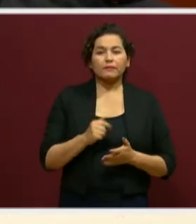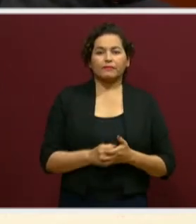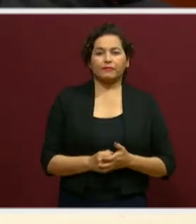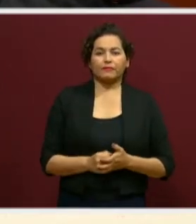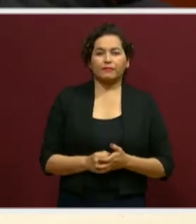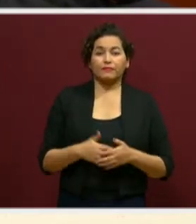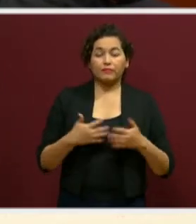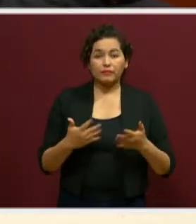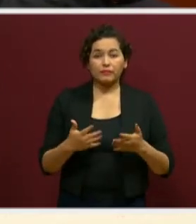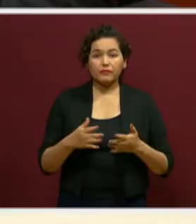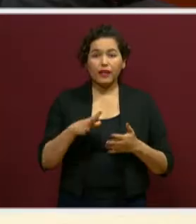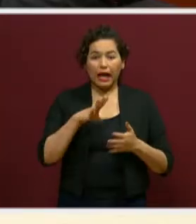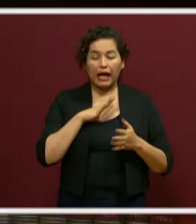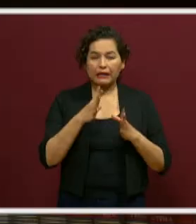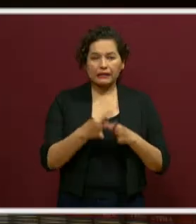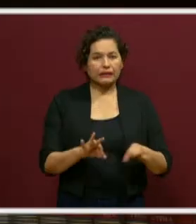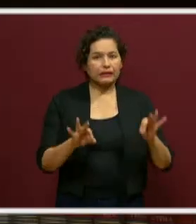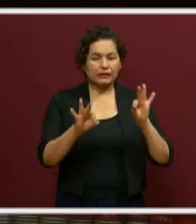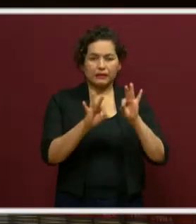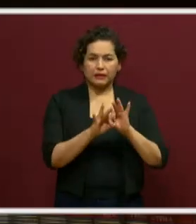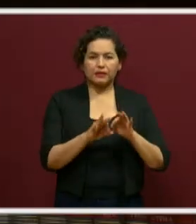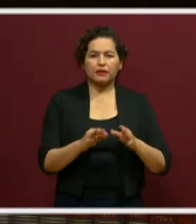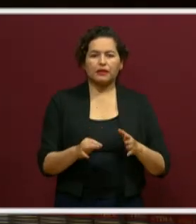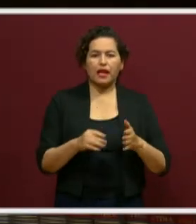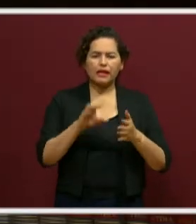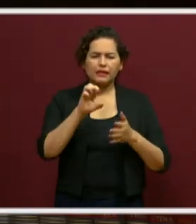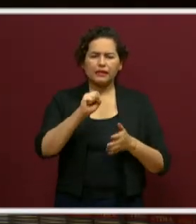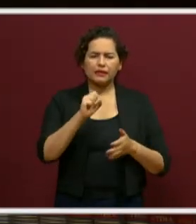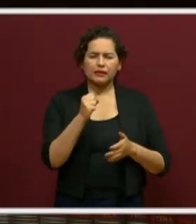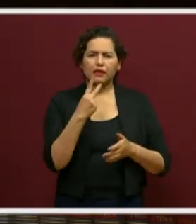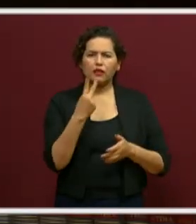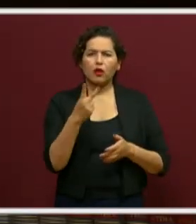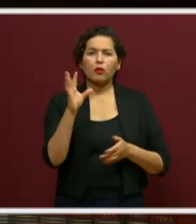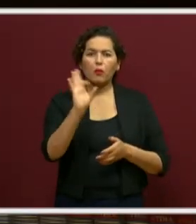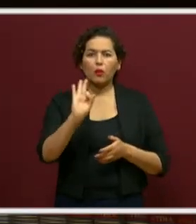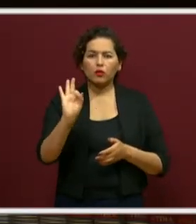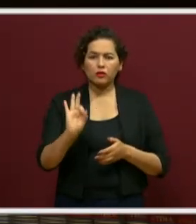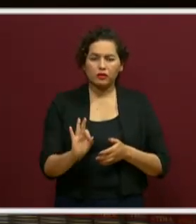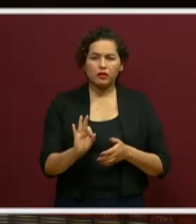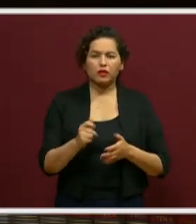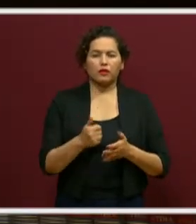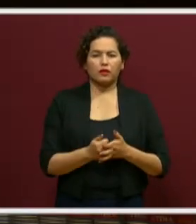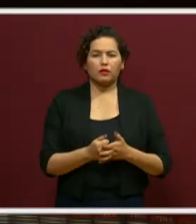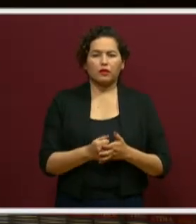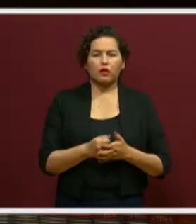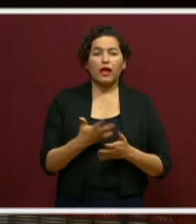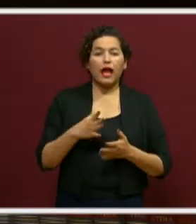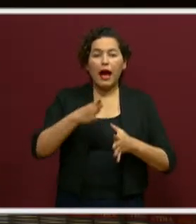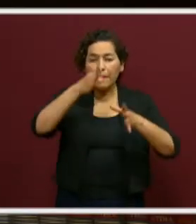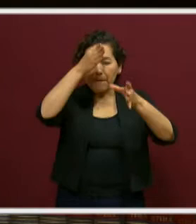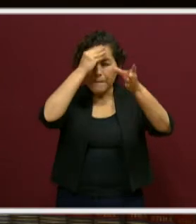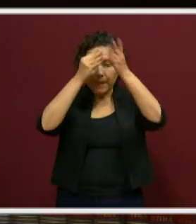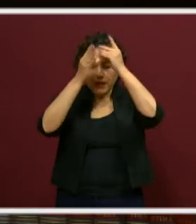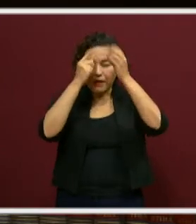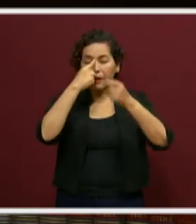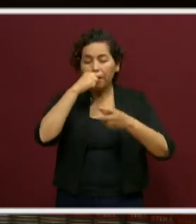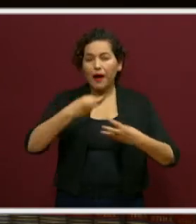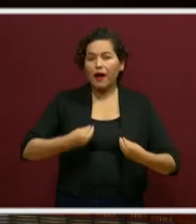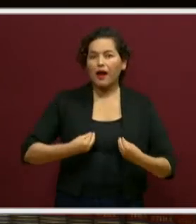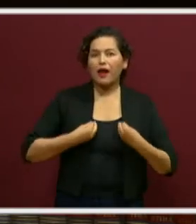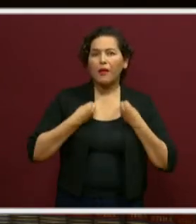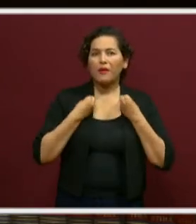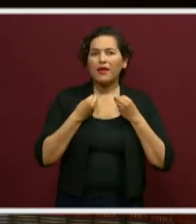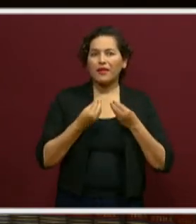importante. Dice que el 62% aprendizajes relevantes para la vida. Es decir,